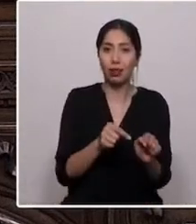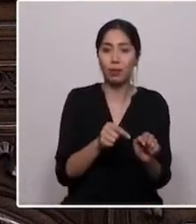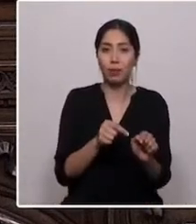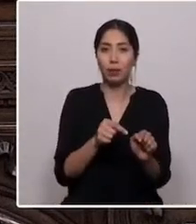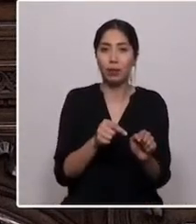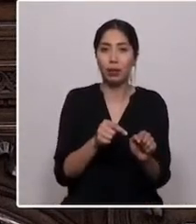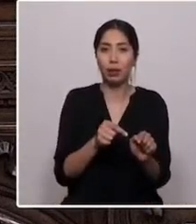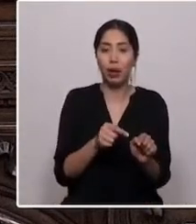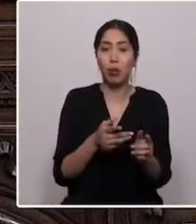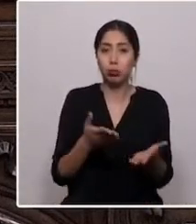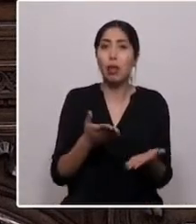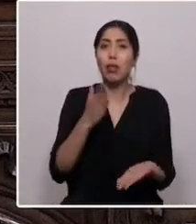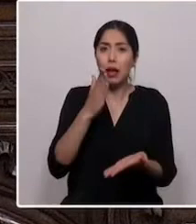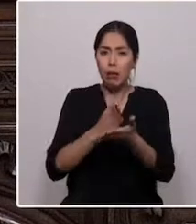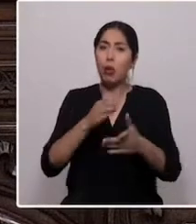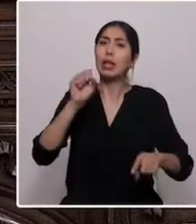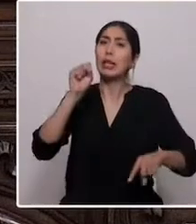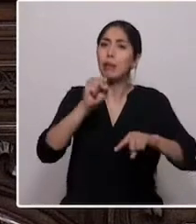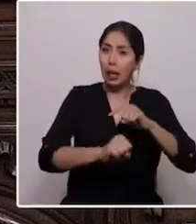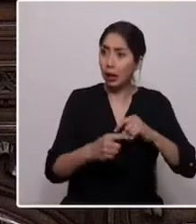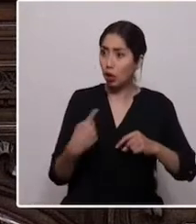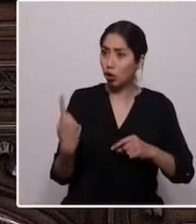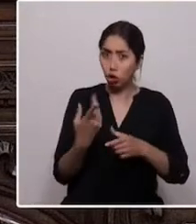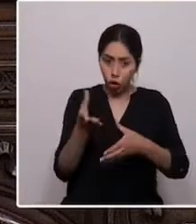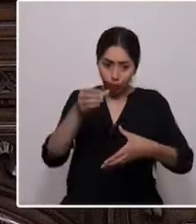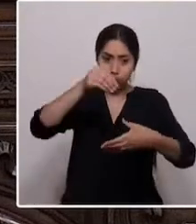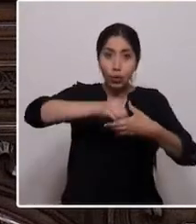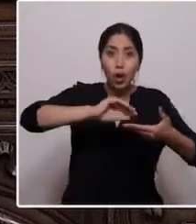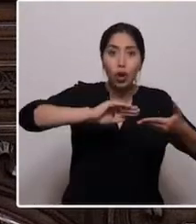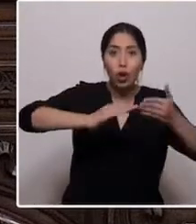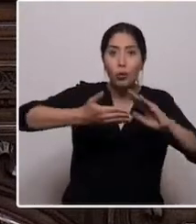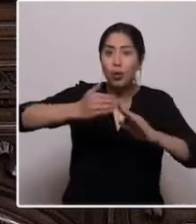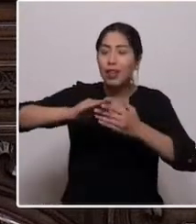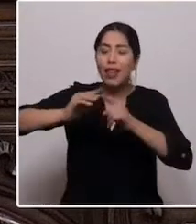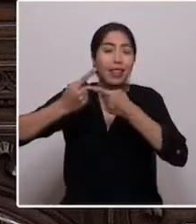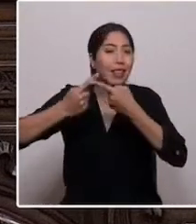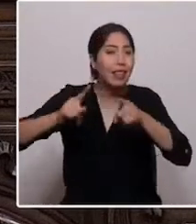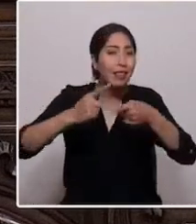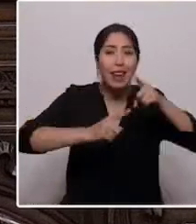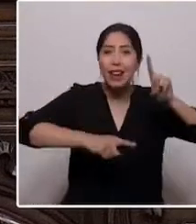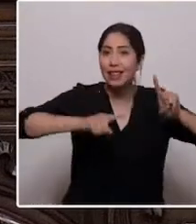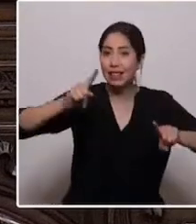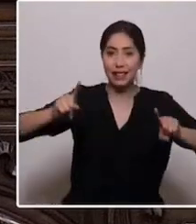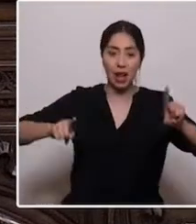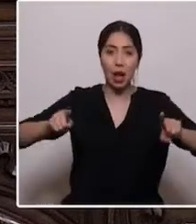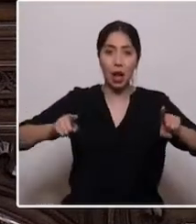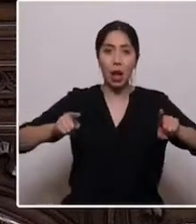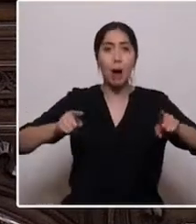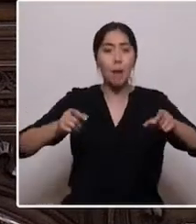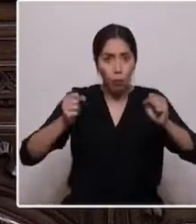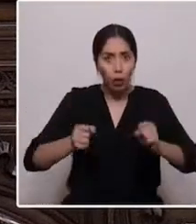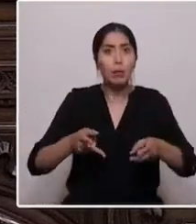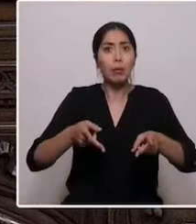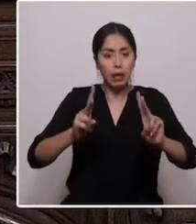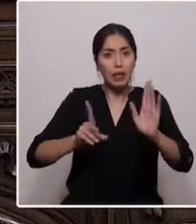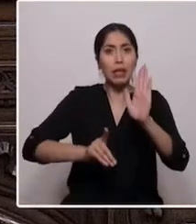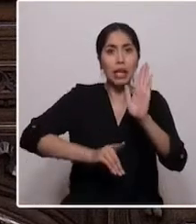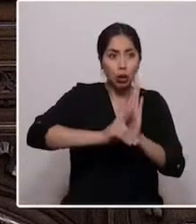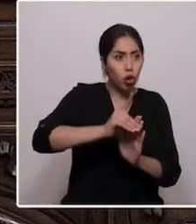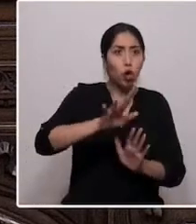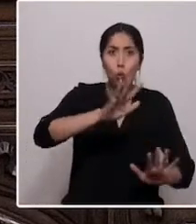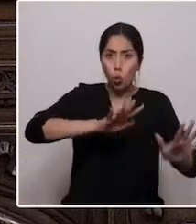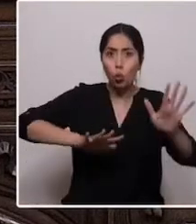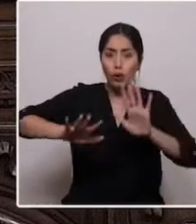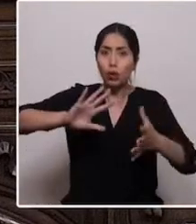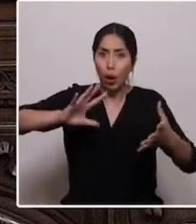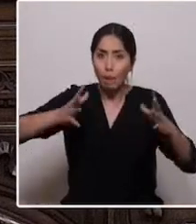pasa por asumir que formamos parte de una comunidad diversa que puede permitirnos el desarrollo sostenible y sustentable. Que